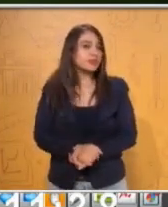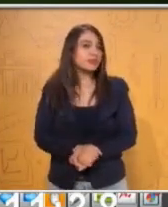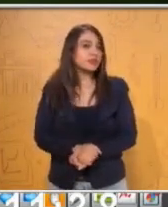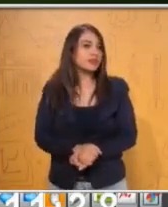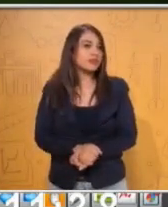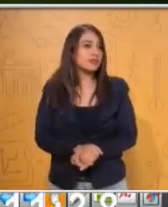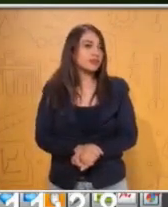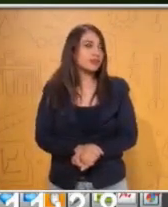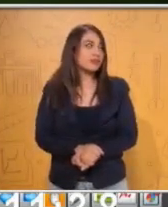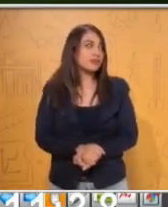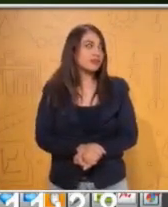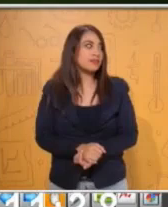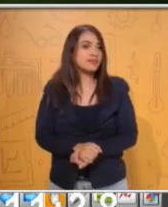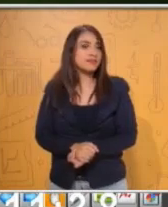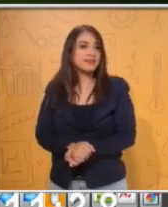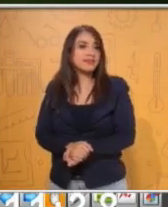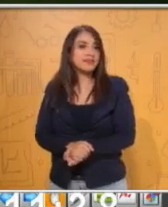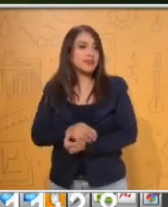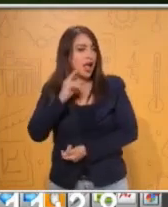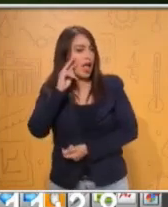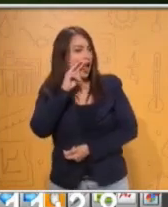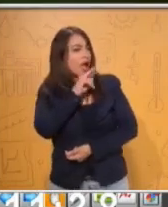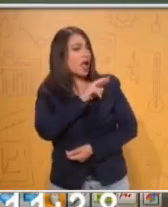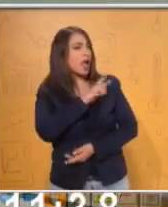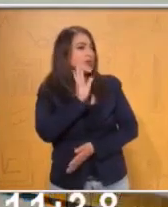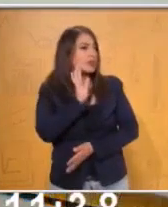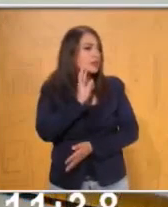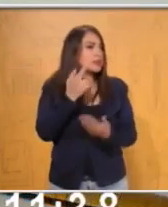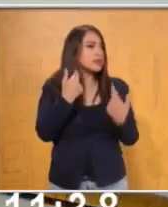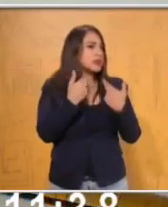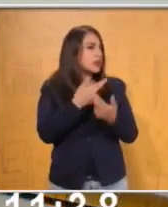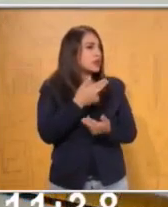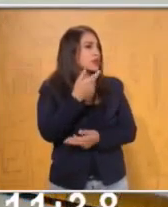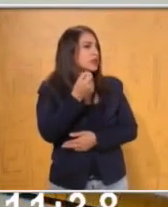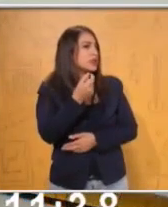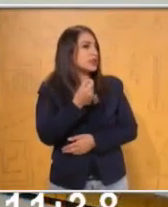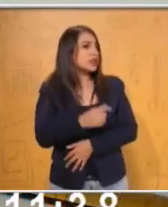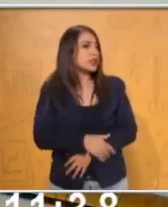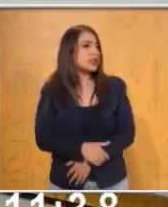Vamos a observar a los maestros. A ver, ¿quién se sabe la respuesta?